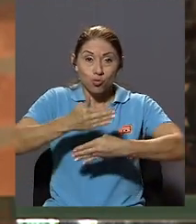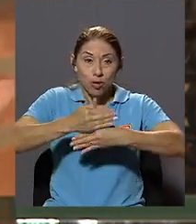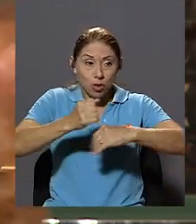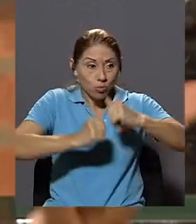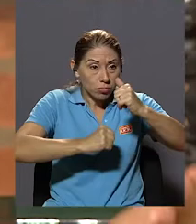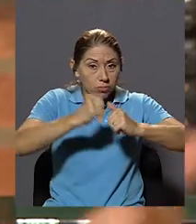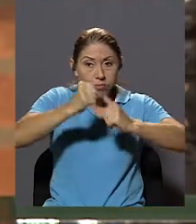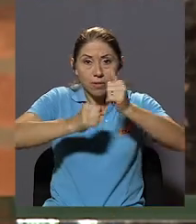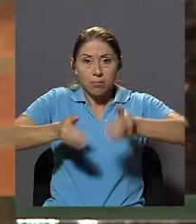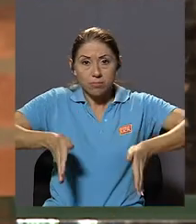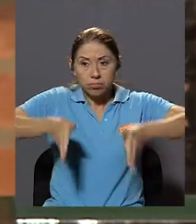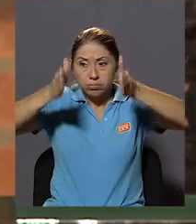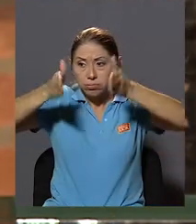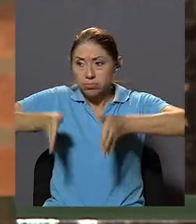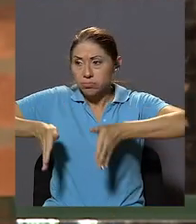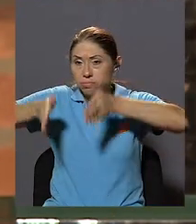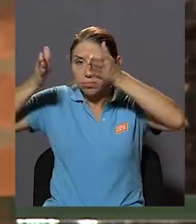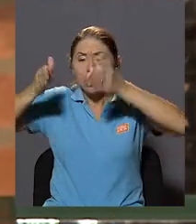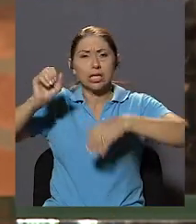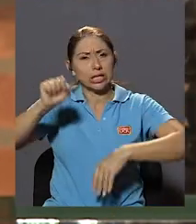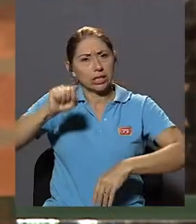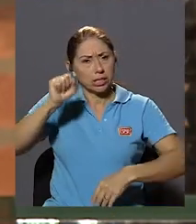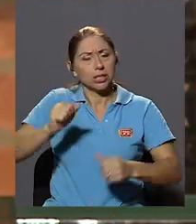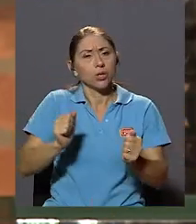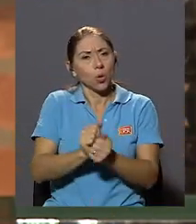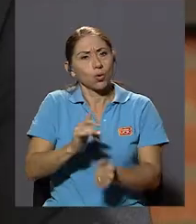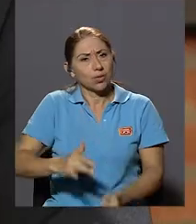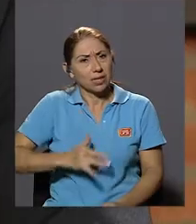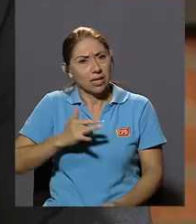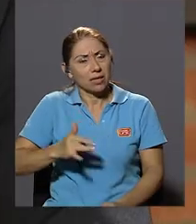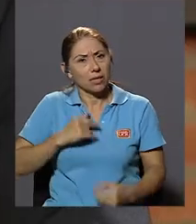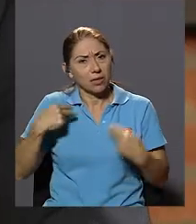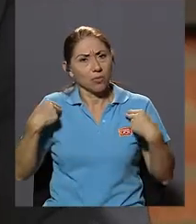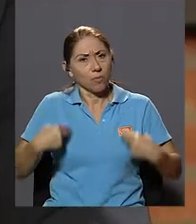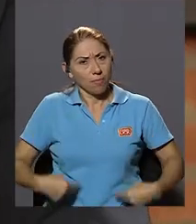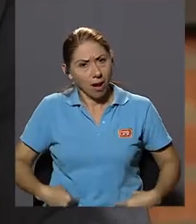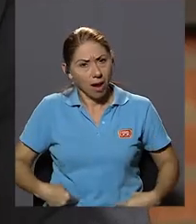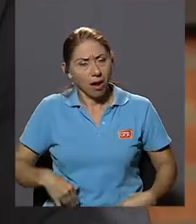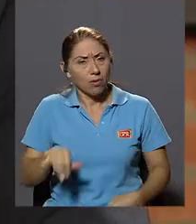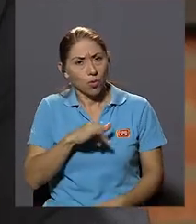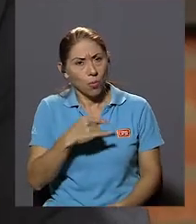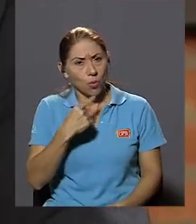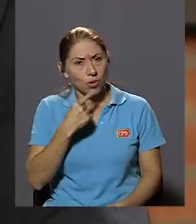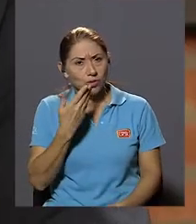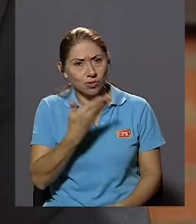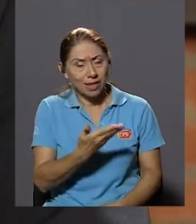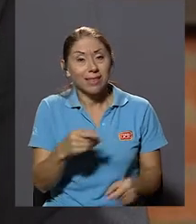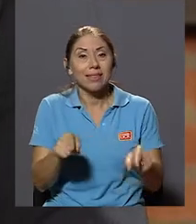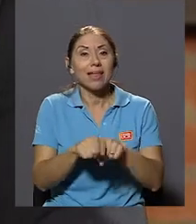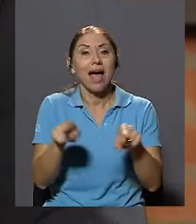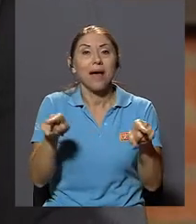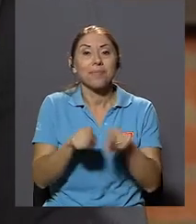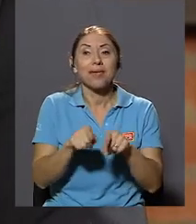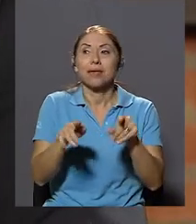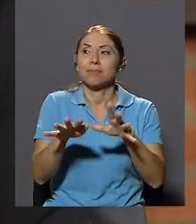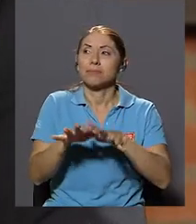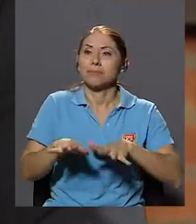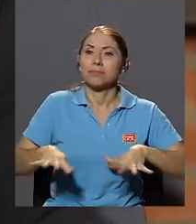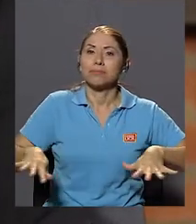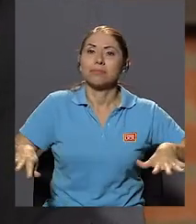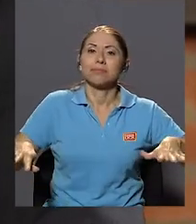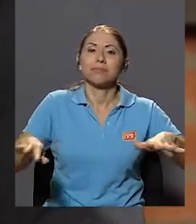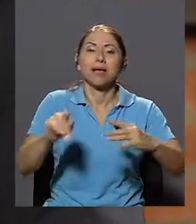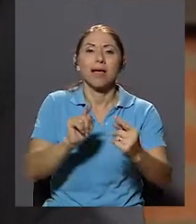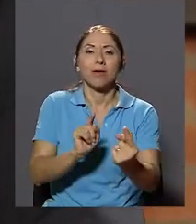Infraestructura Claro Con Un Sentido Humano Como Usted Muy Bien Lo Acota Lo Hemos Hecho También Creando Espacios De Encuentro